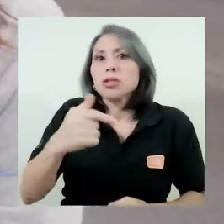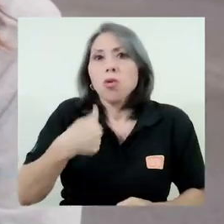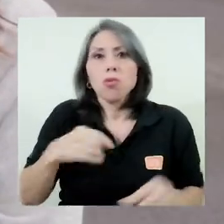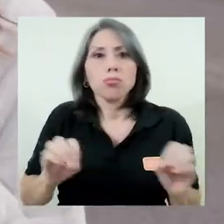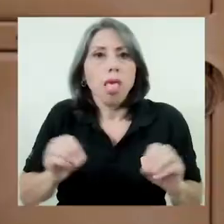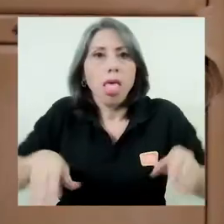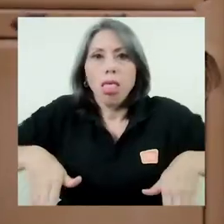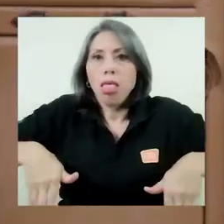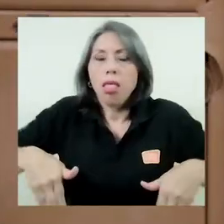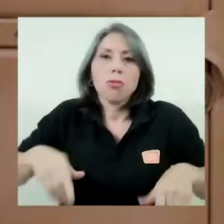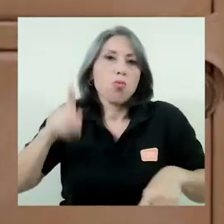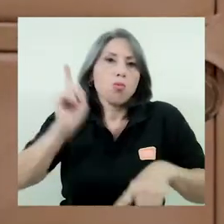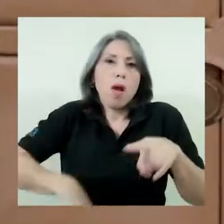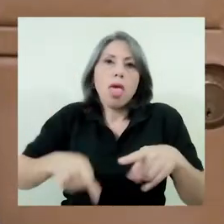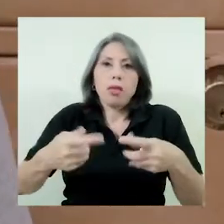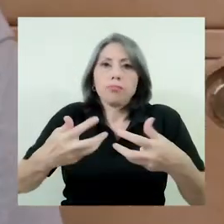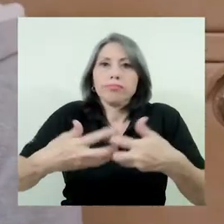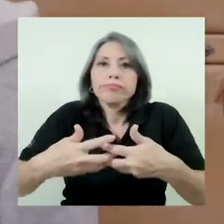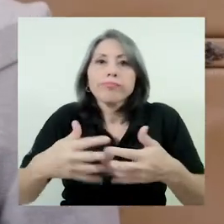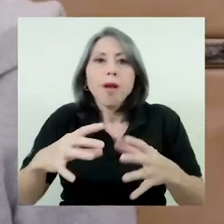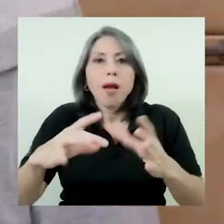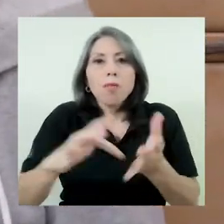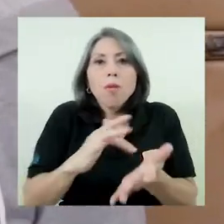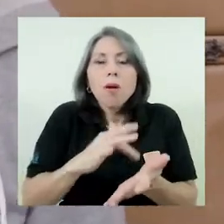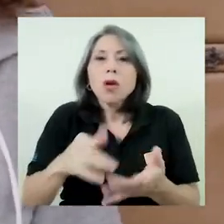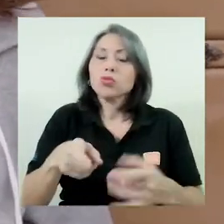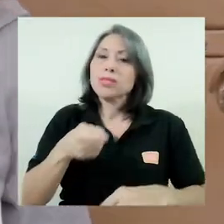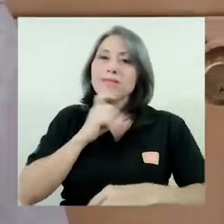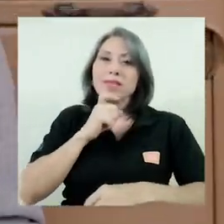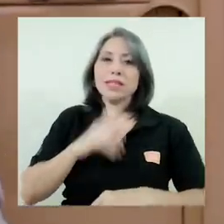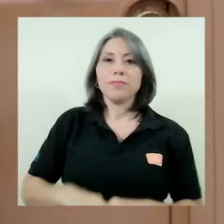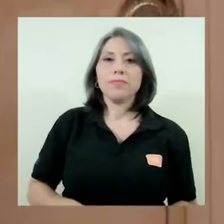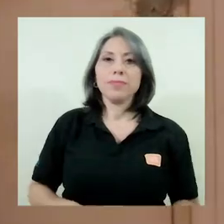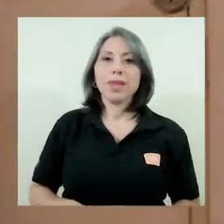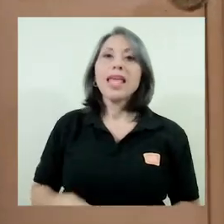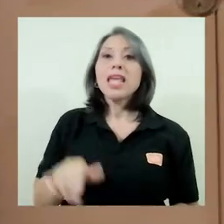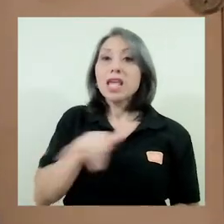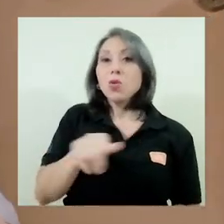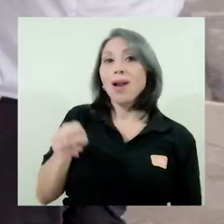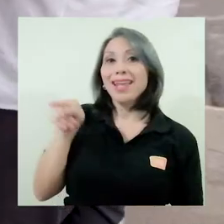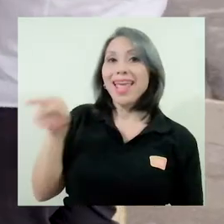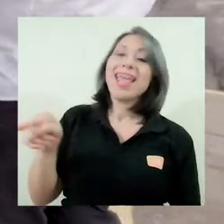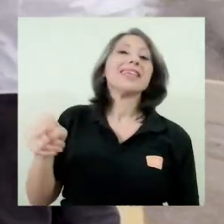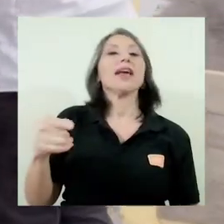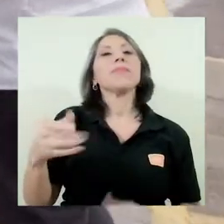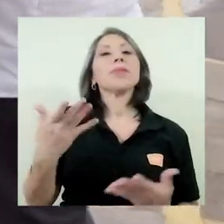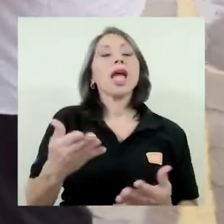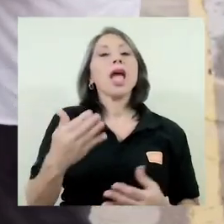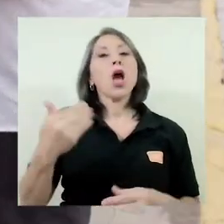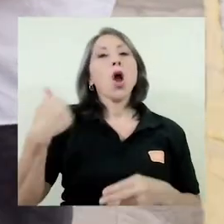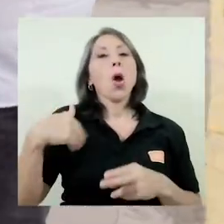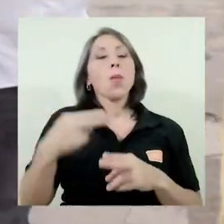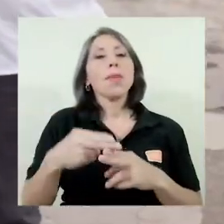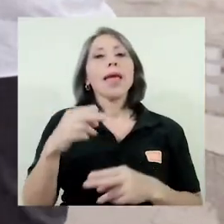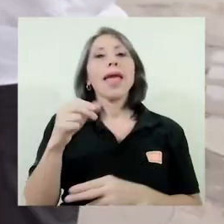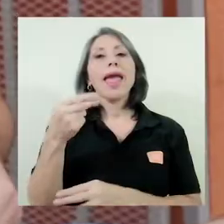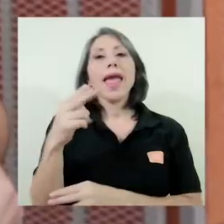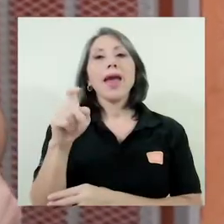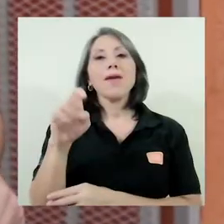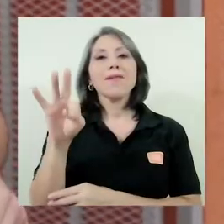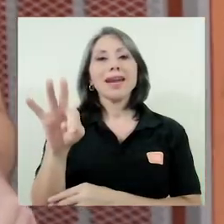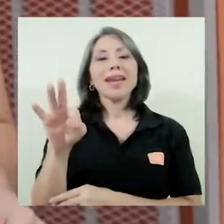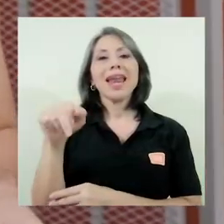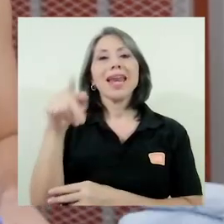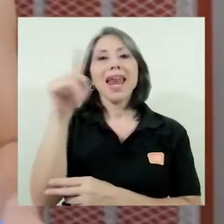tecnológica para poder hacerlo con más facilidad sí es muchísimo más difícil. Al igual que esta joven, Evert Hernández, procedente de Pérez